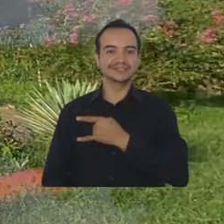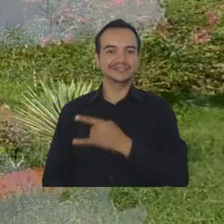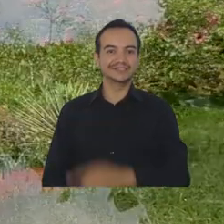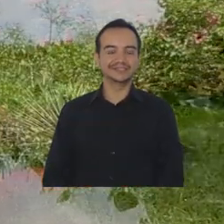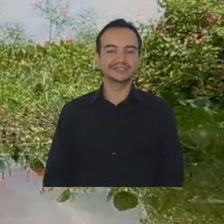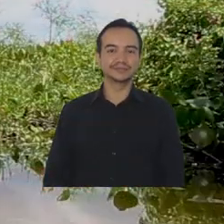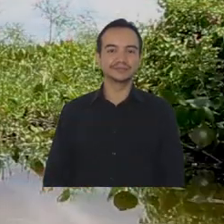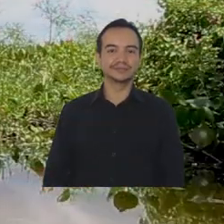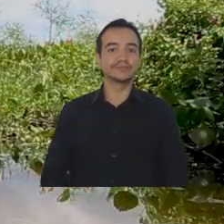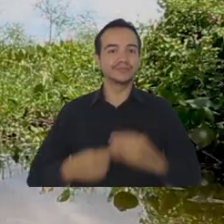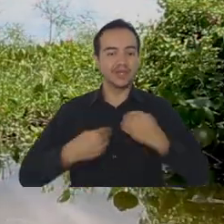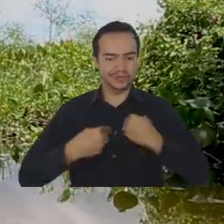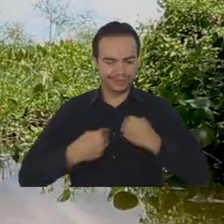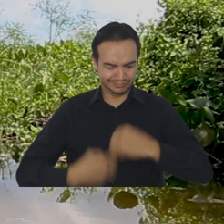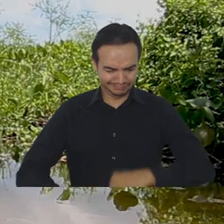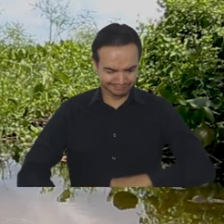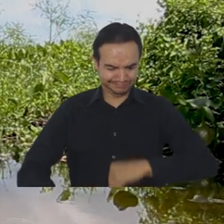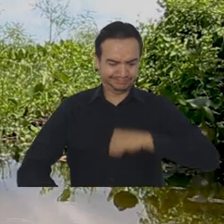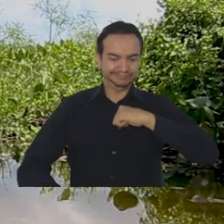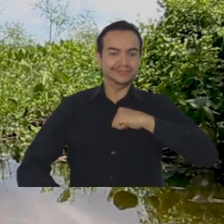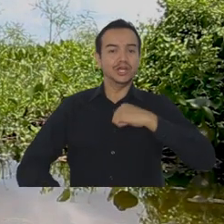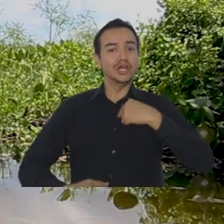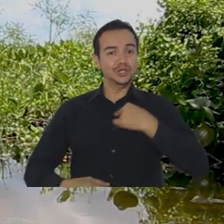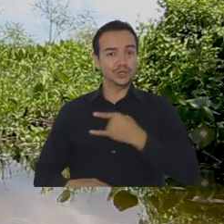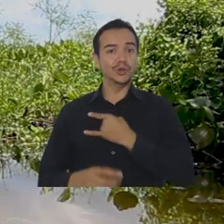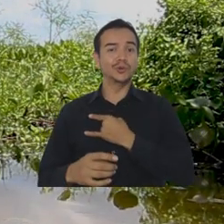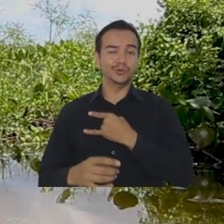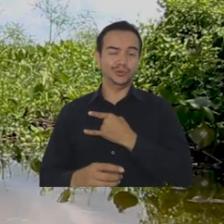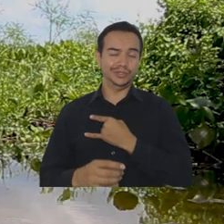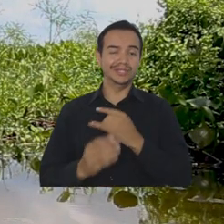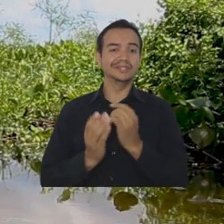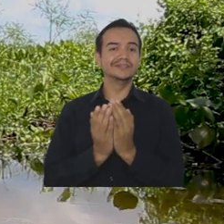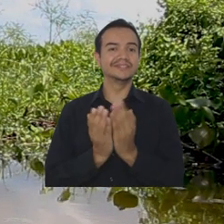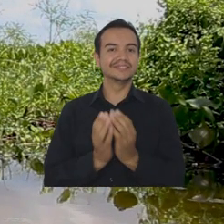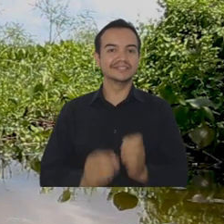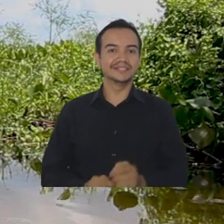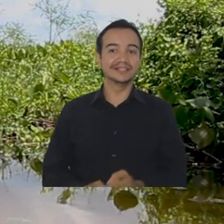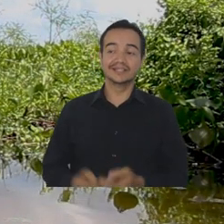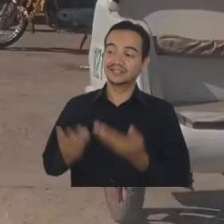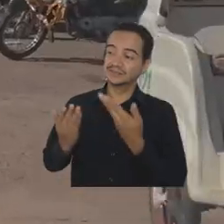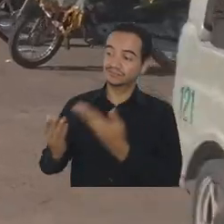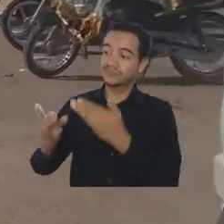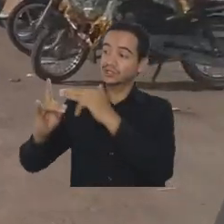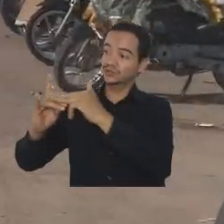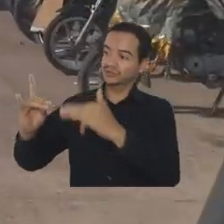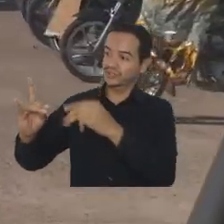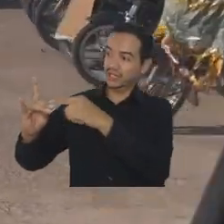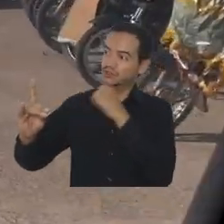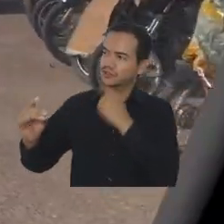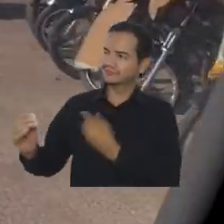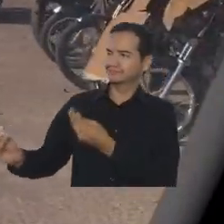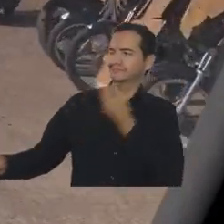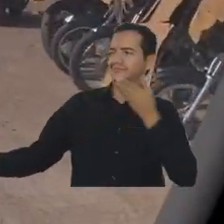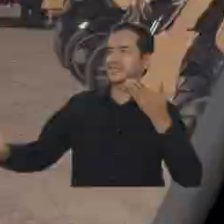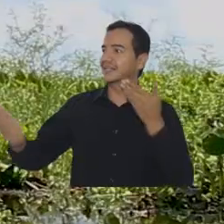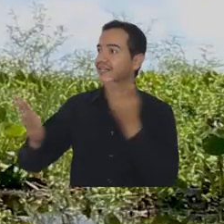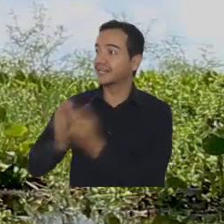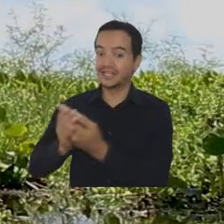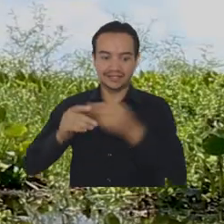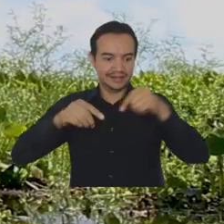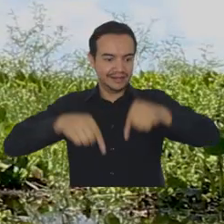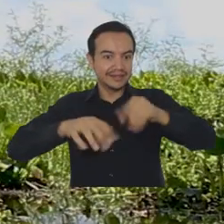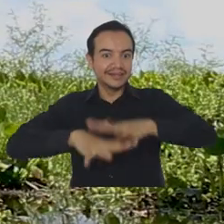Hoy me siento orgullosa como universitaria en la Universidad del Magdalena. Decirles gracias.